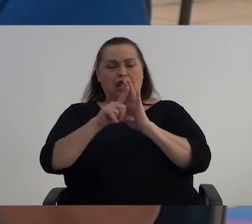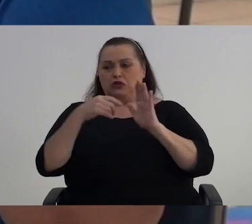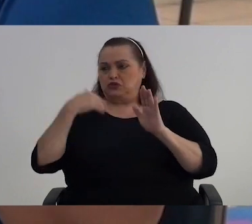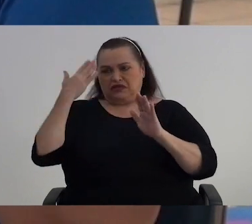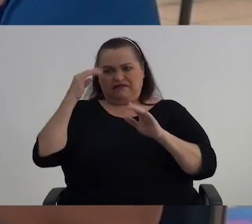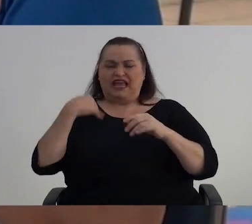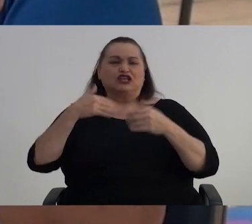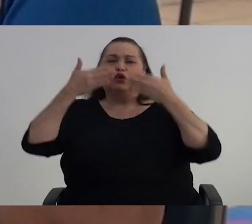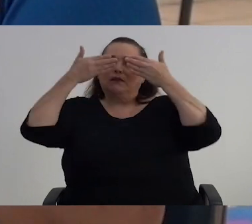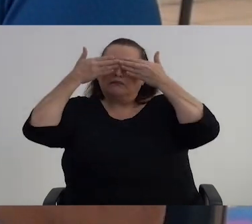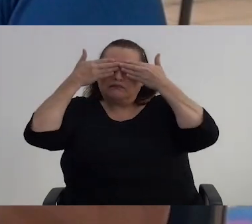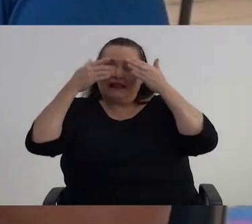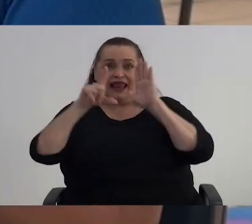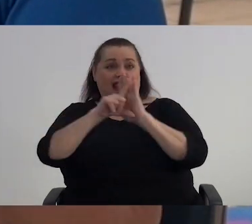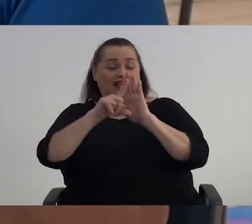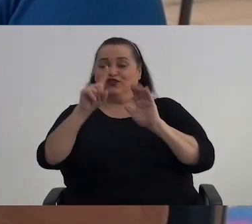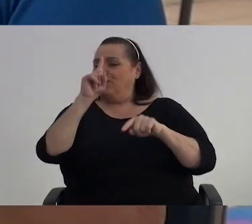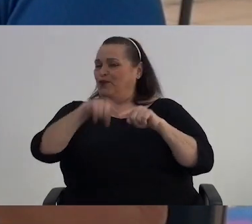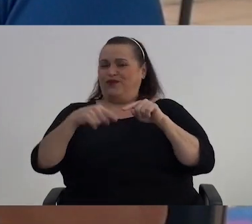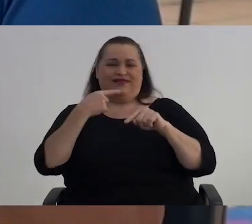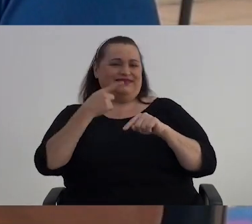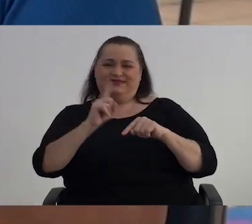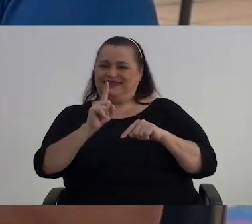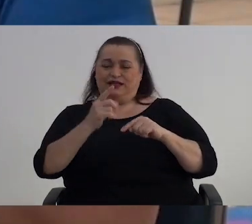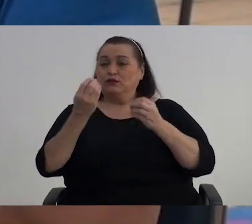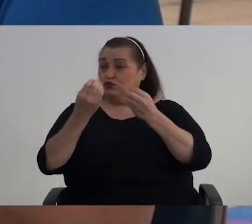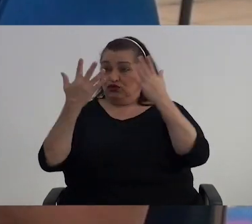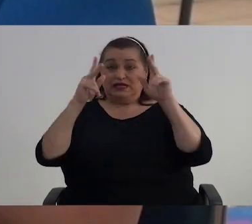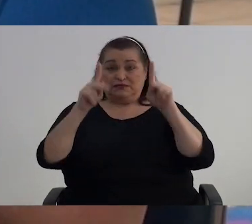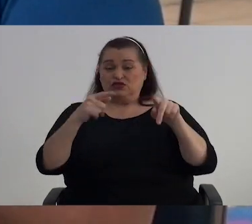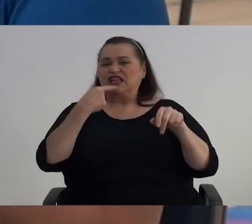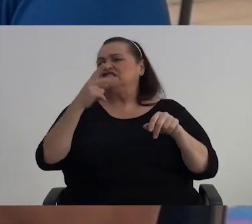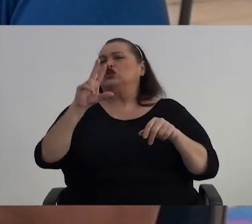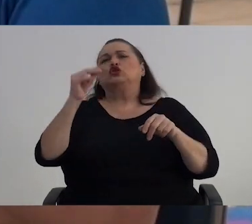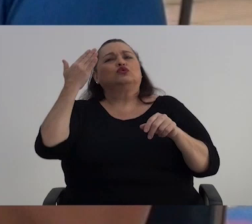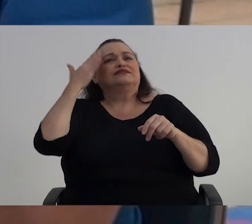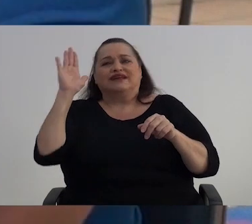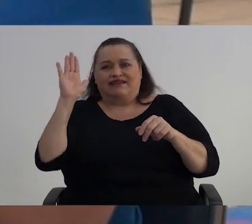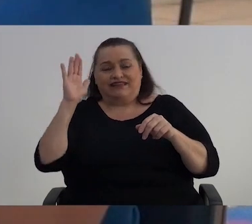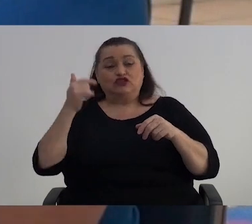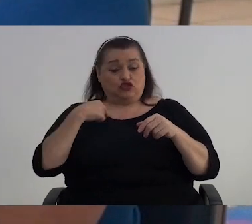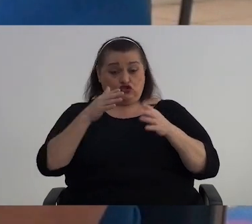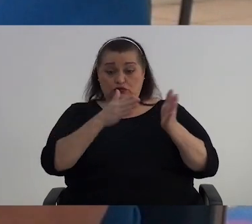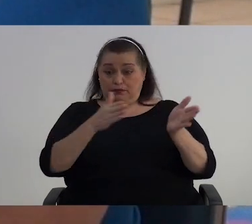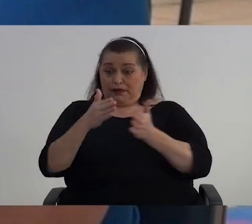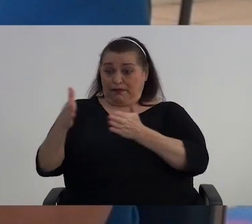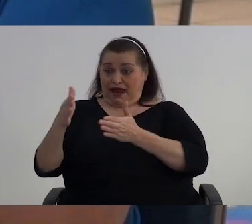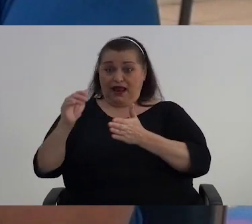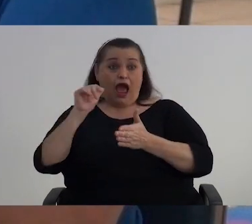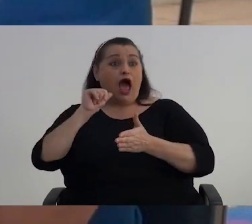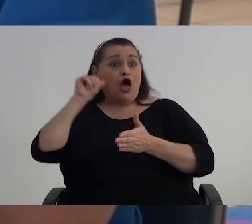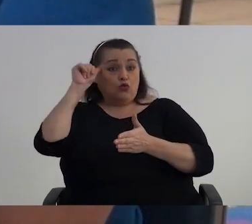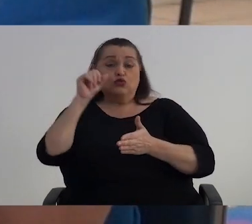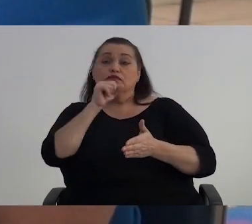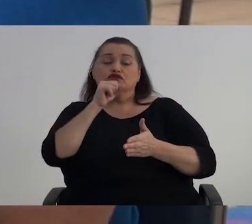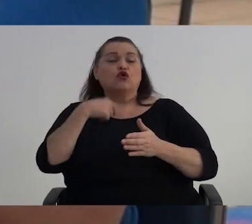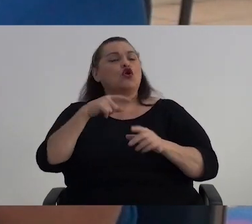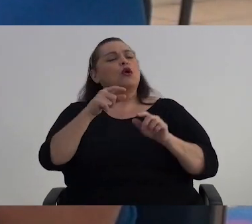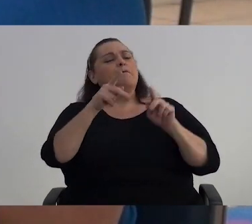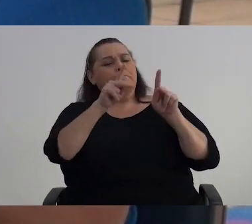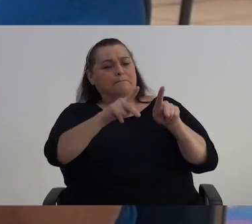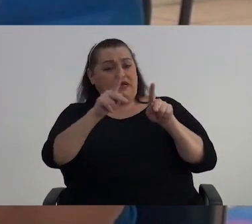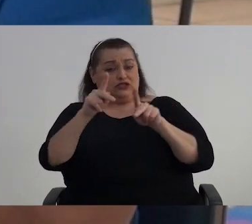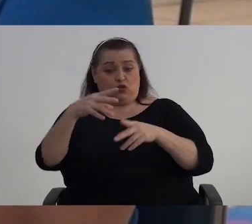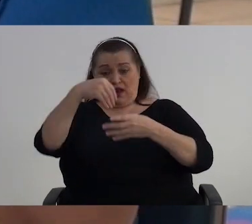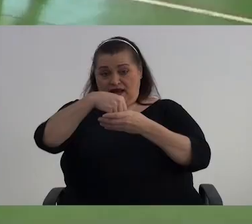podemos declarar Desconocimiento de la ley Pero sí mucha gente Desconoce esto Ni nos preparamos Para atender A un adulto mayor Tenemos en casa Uno, dos o